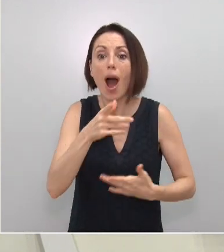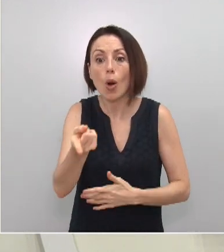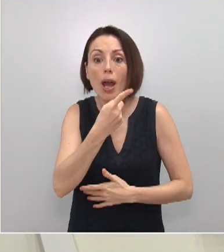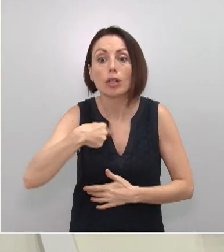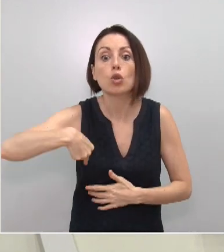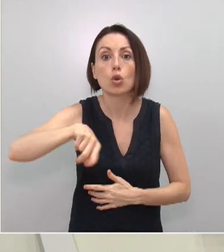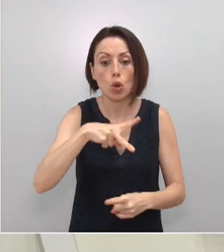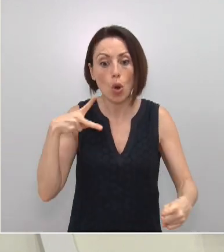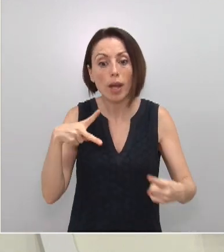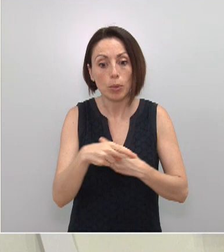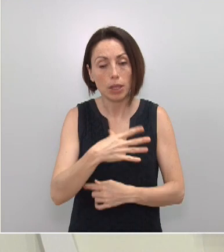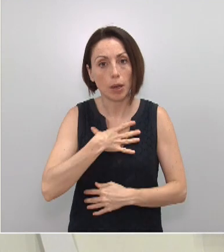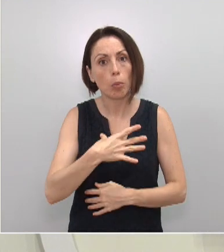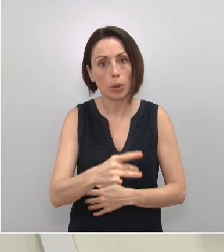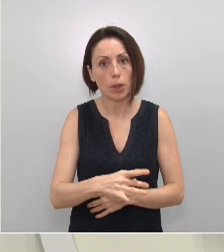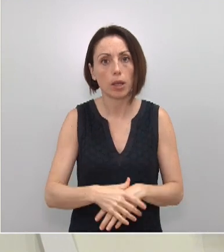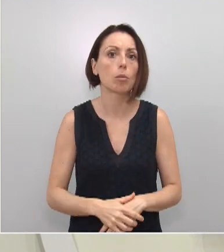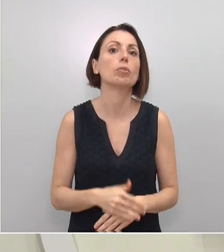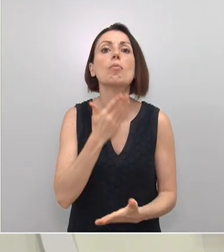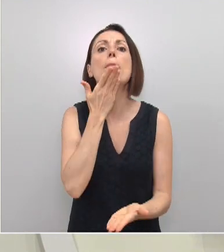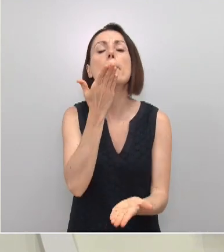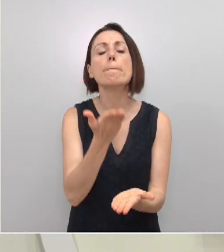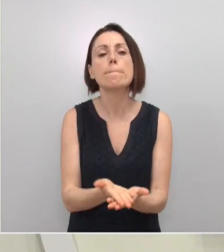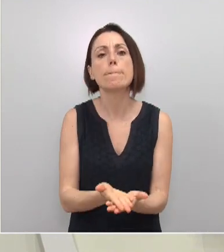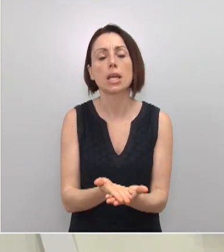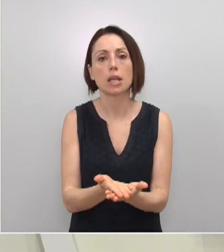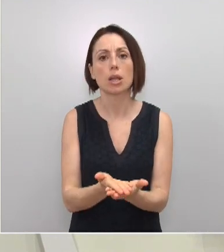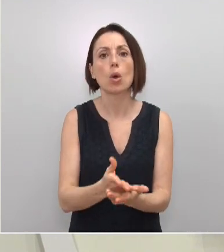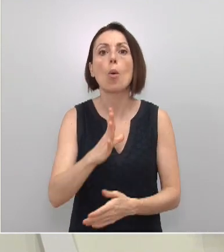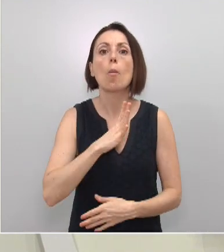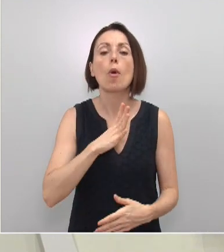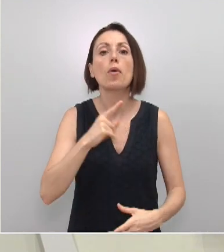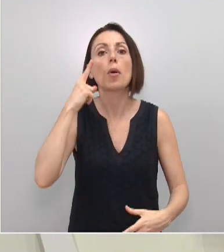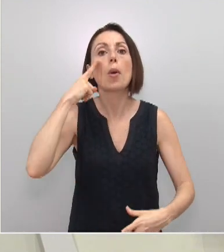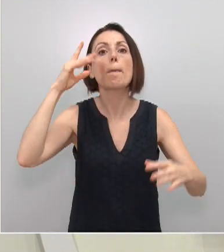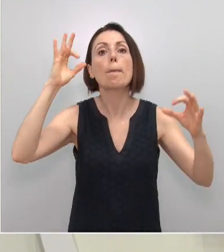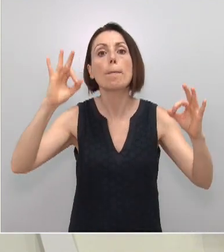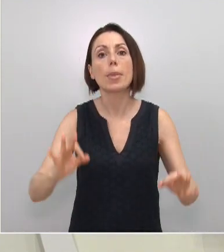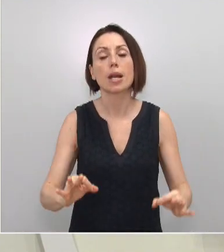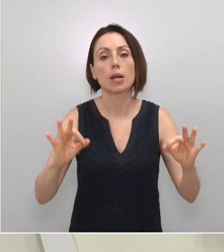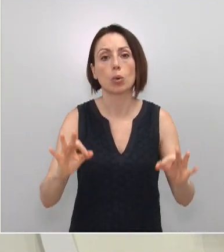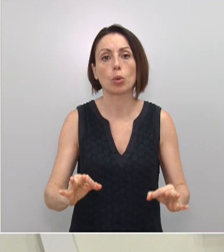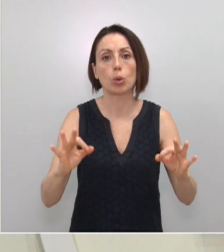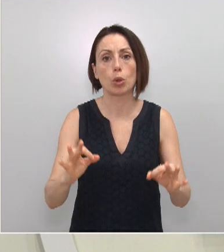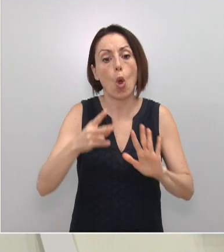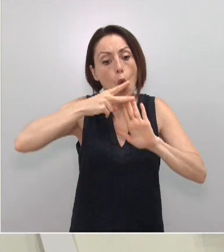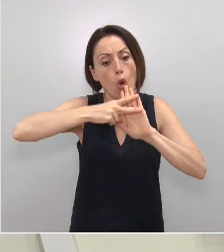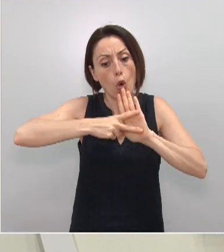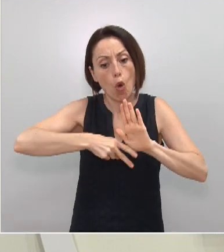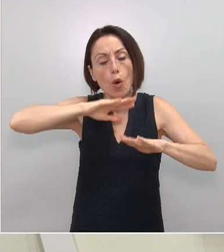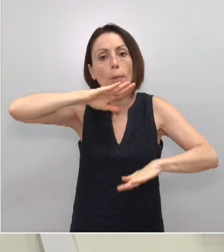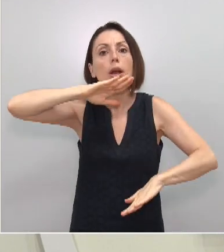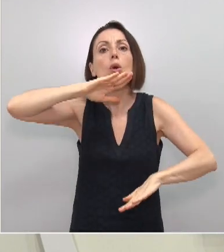evitarlo. Os pido que estreméis la precaución, que sigáis las normas